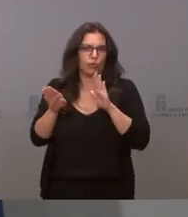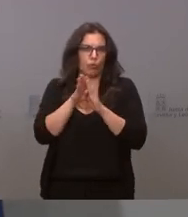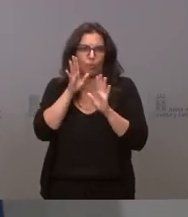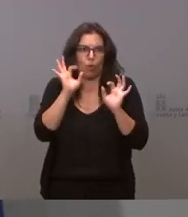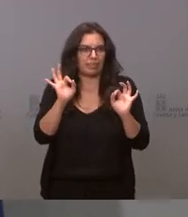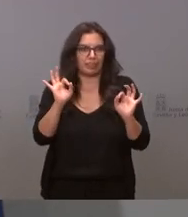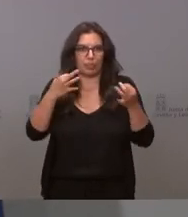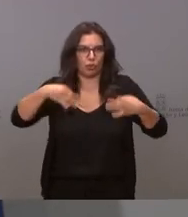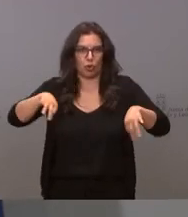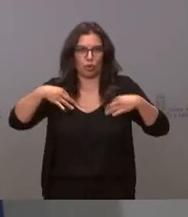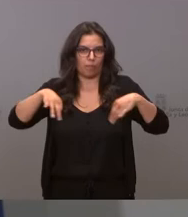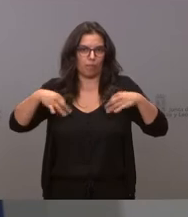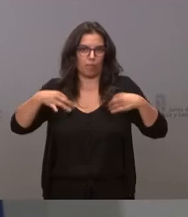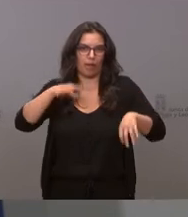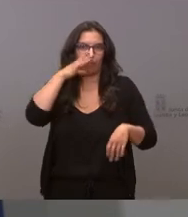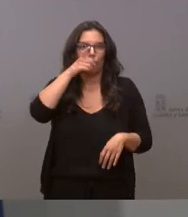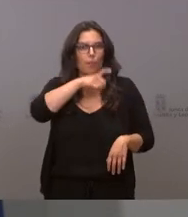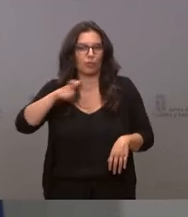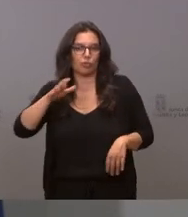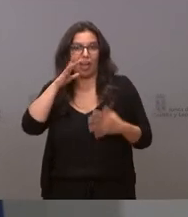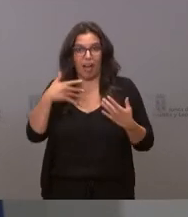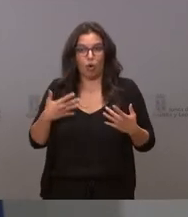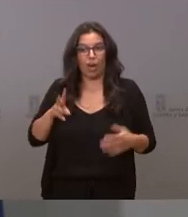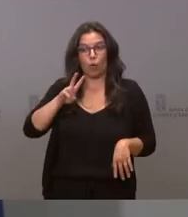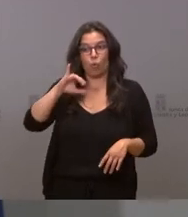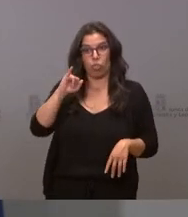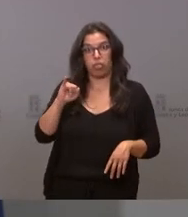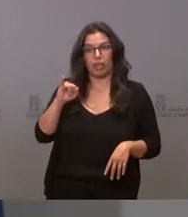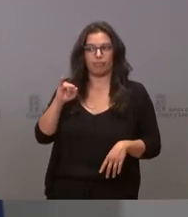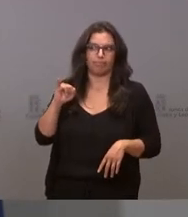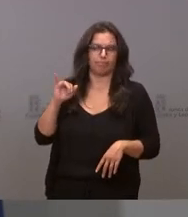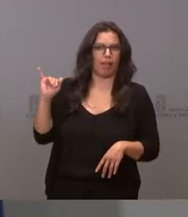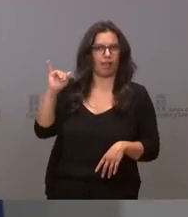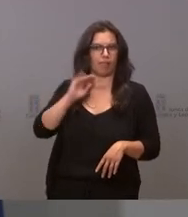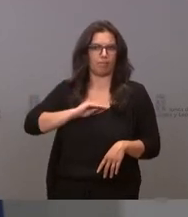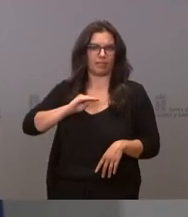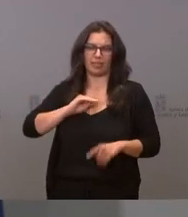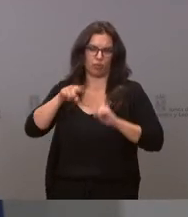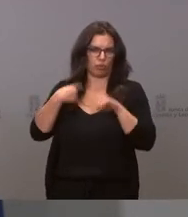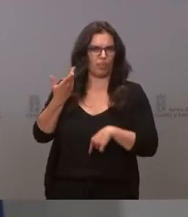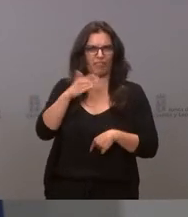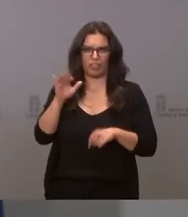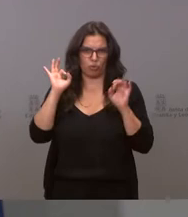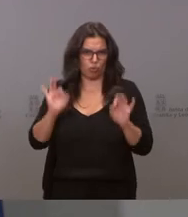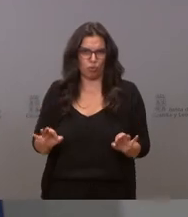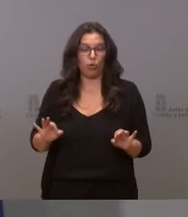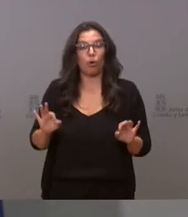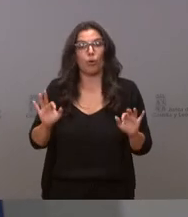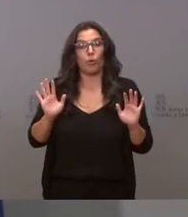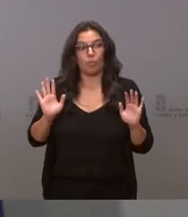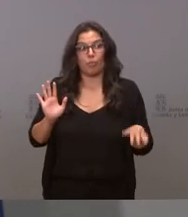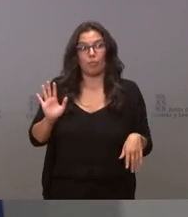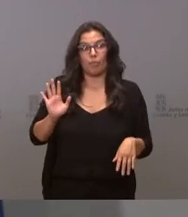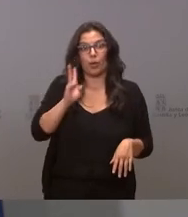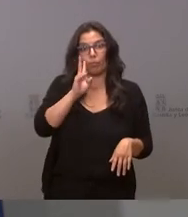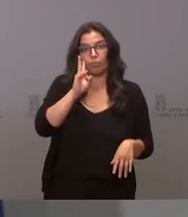normal con el número de enfermos que tenemos en la UCI es que sigamos teniendo fallecimientos pero lo que sí que